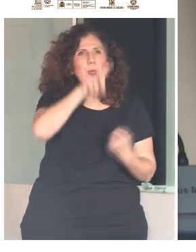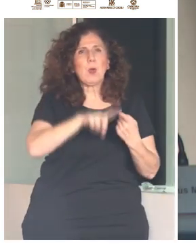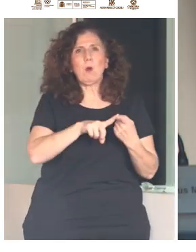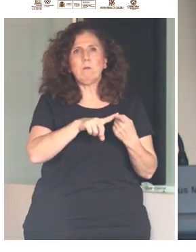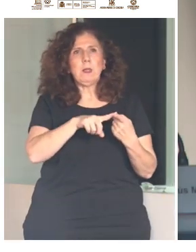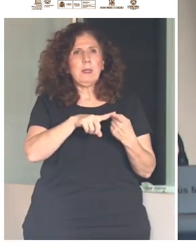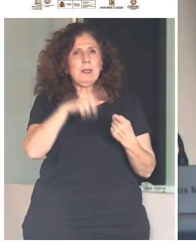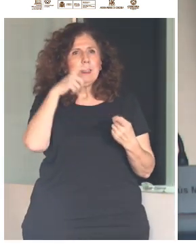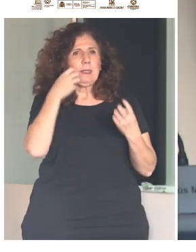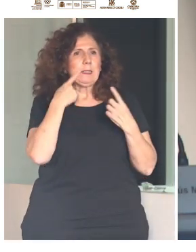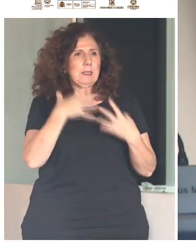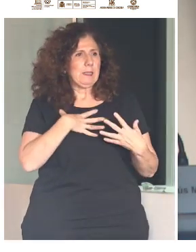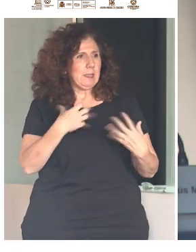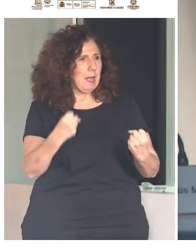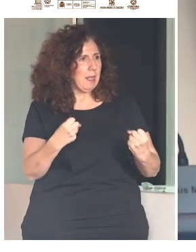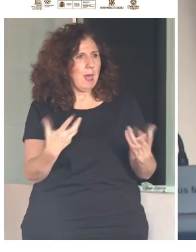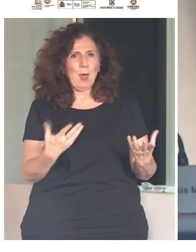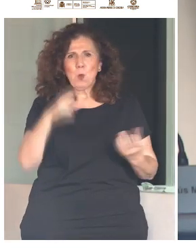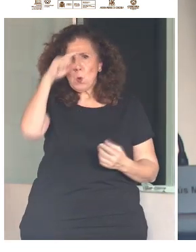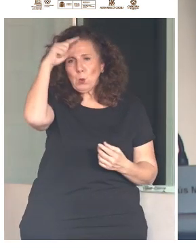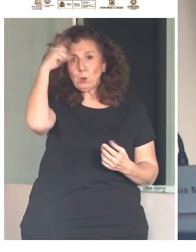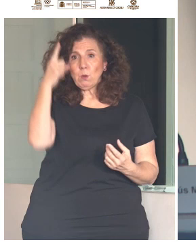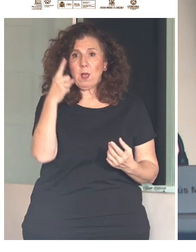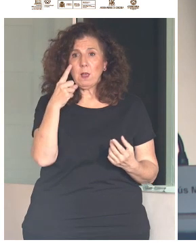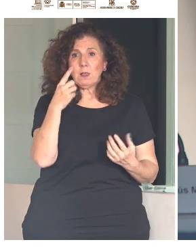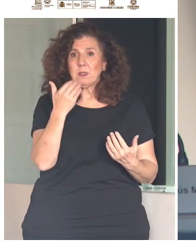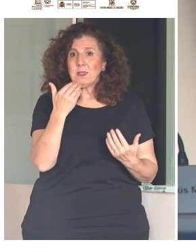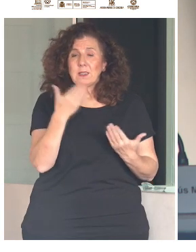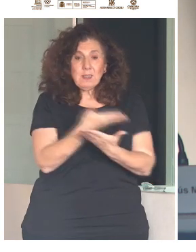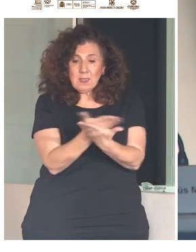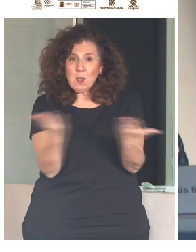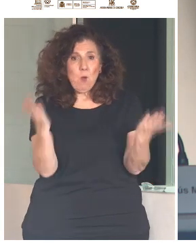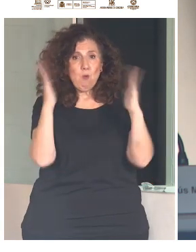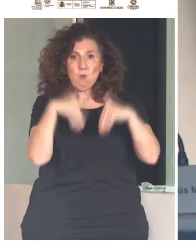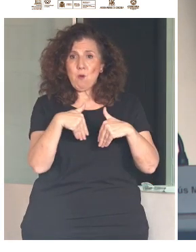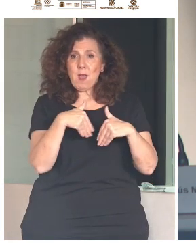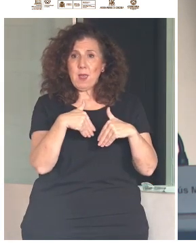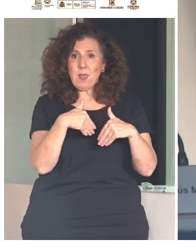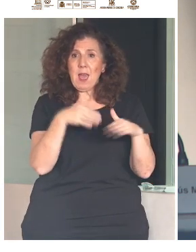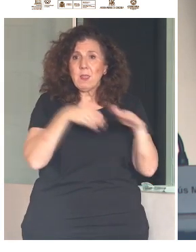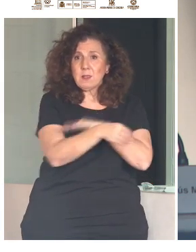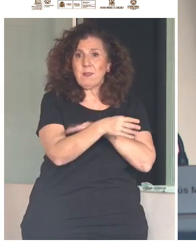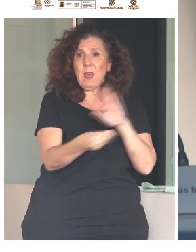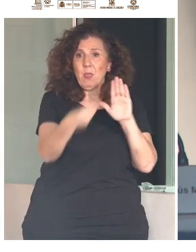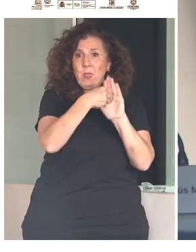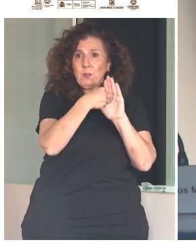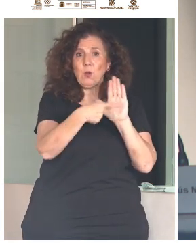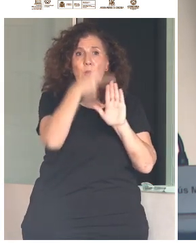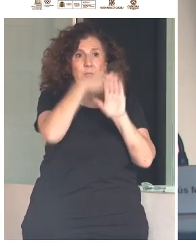pensemos en la cultura, por supuesto. Si falta ese elemento en ese derecho, se cae